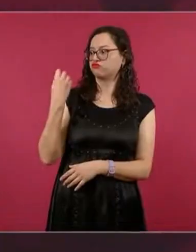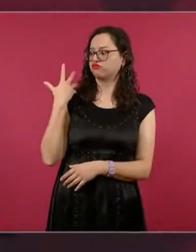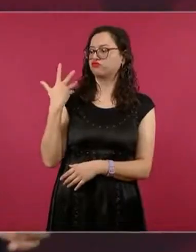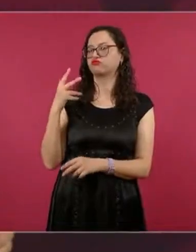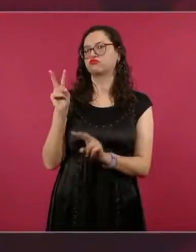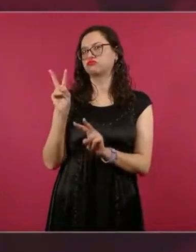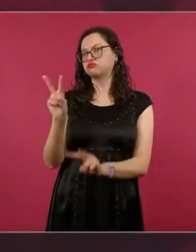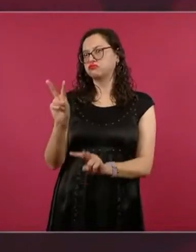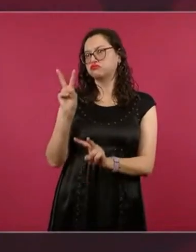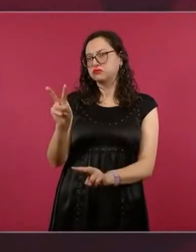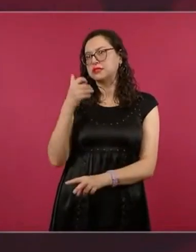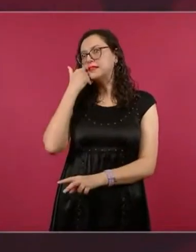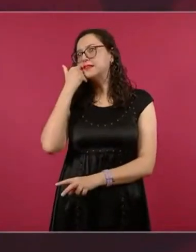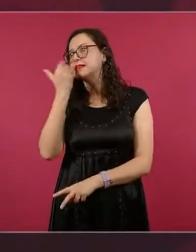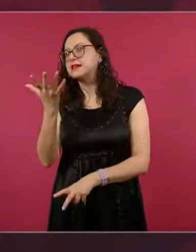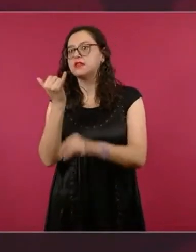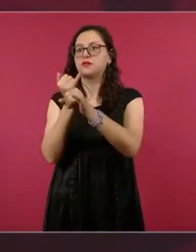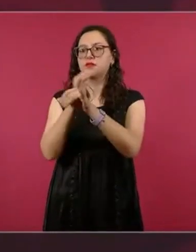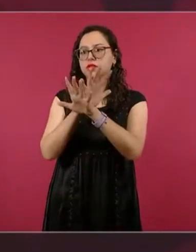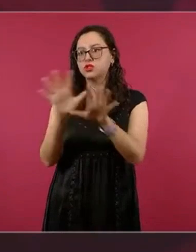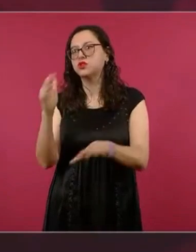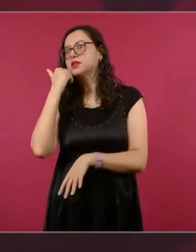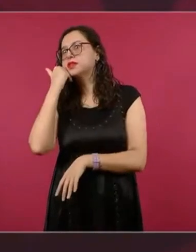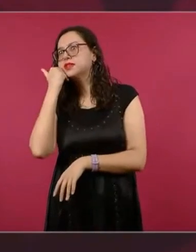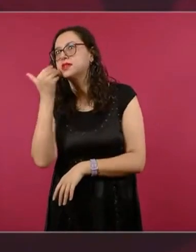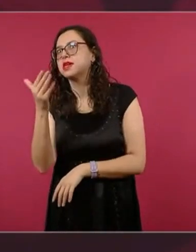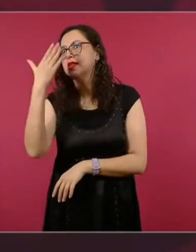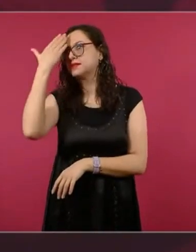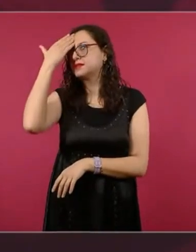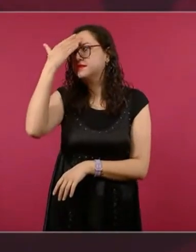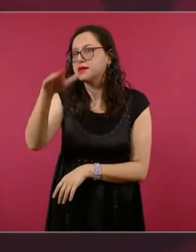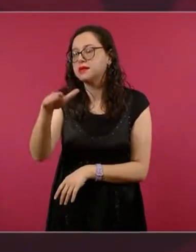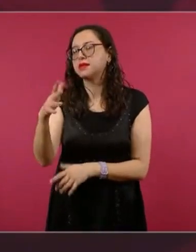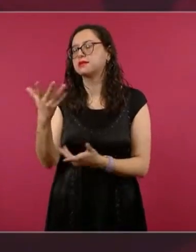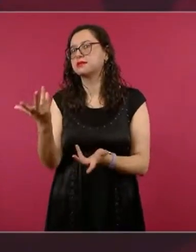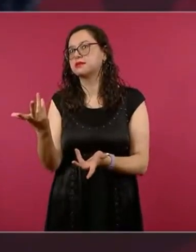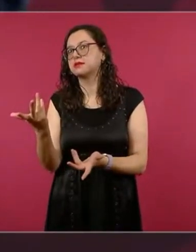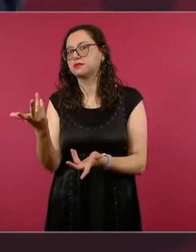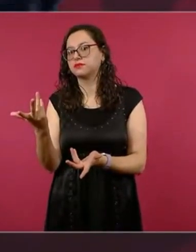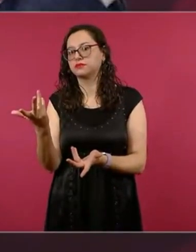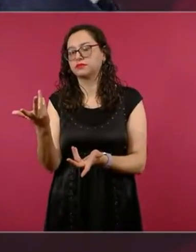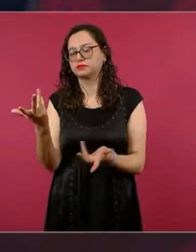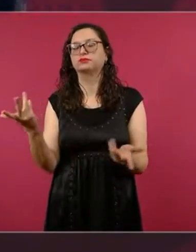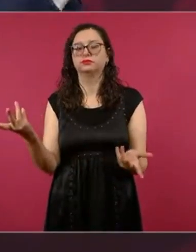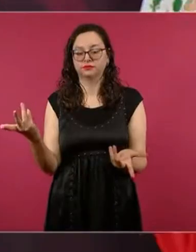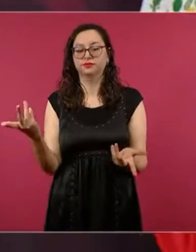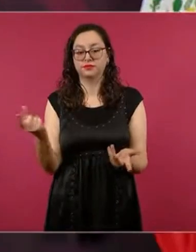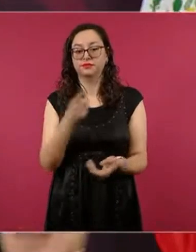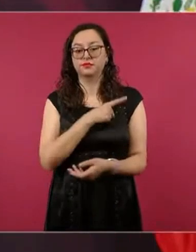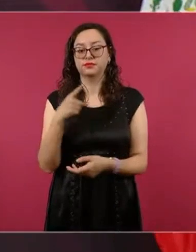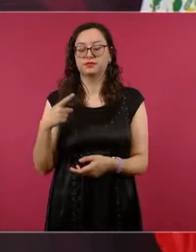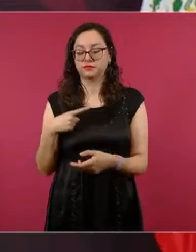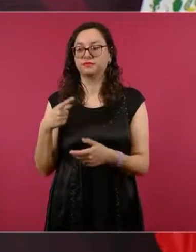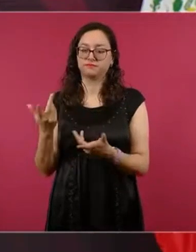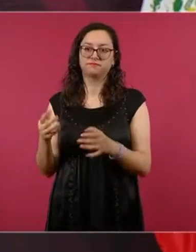de muchas cosas, ¿en qué medio dan a conocer